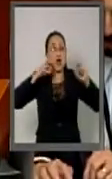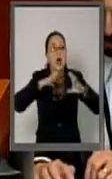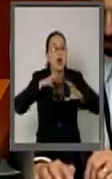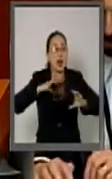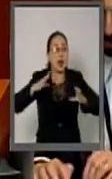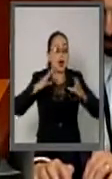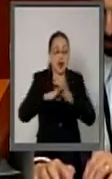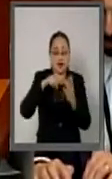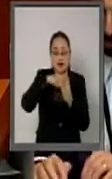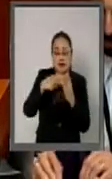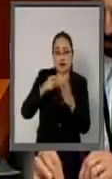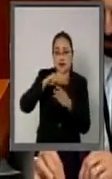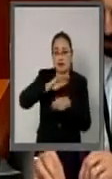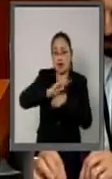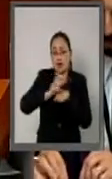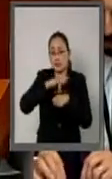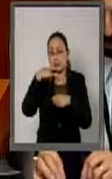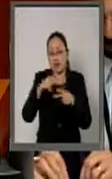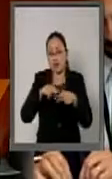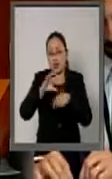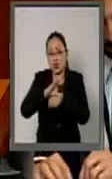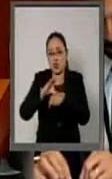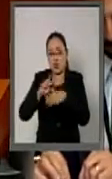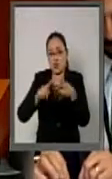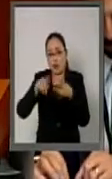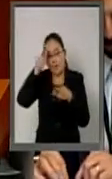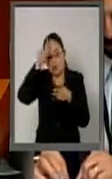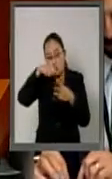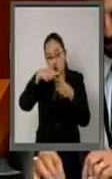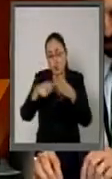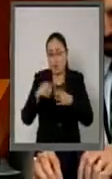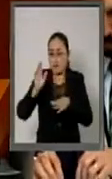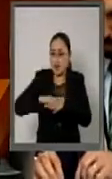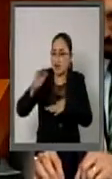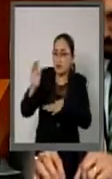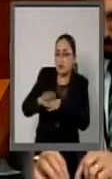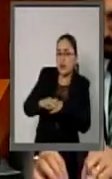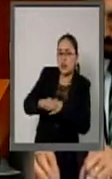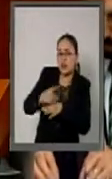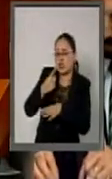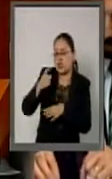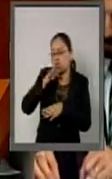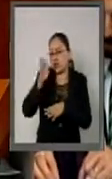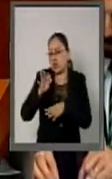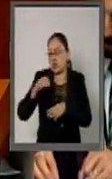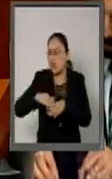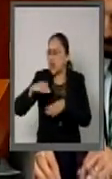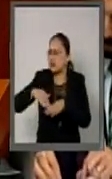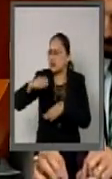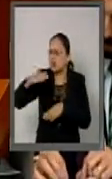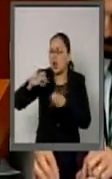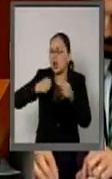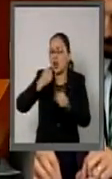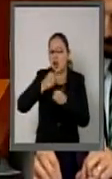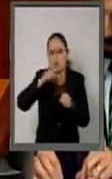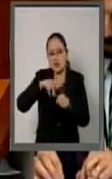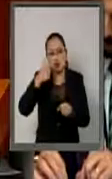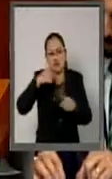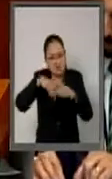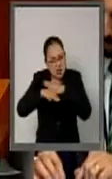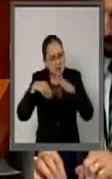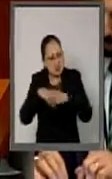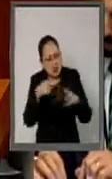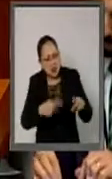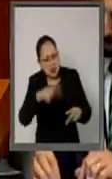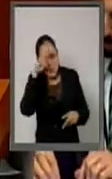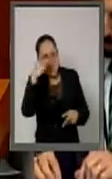aliados, Chile, Colombia y Perú, ha crecido en más de 100 por ciento desde 2012. Y en materia de cooperación